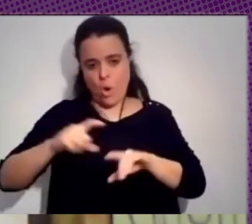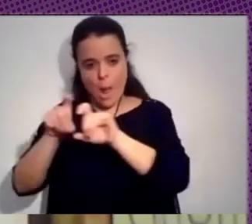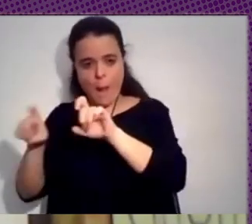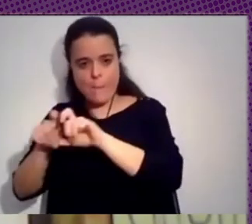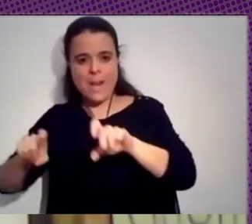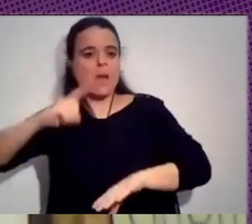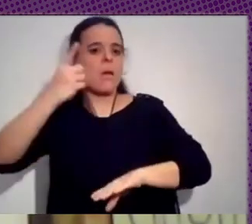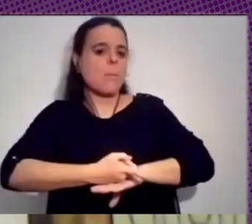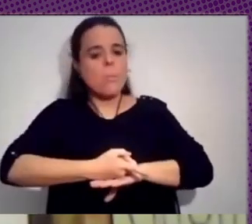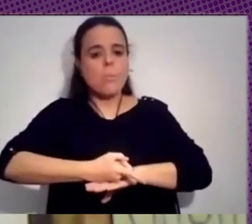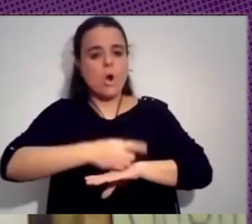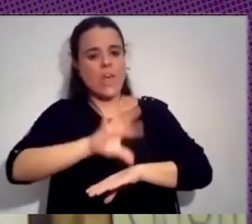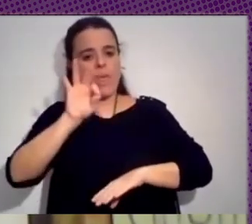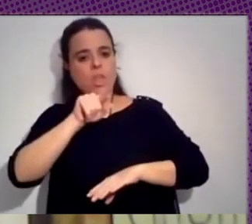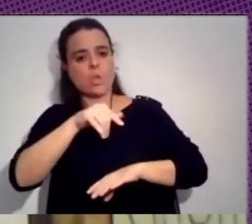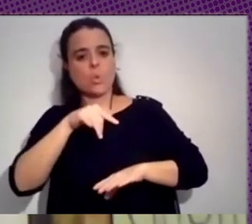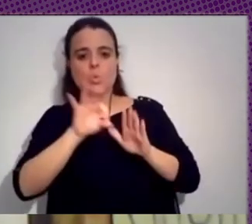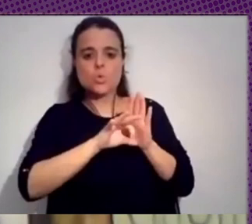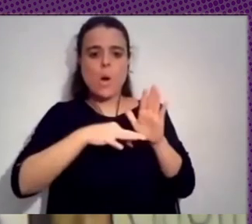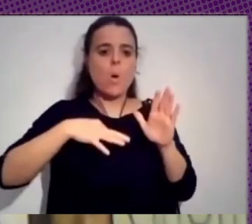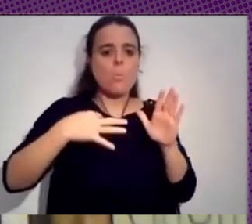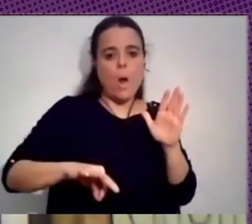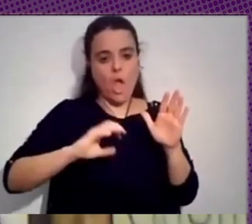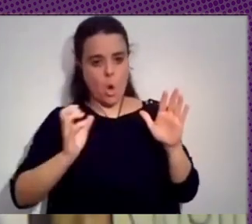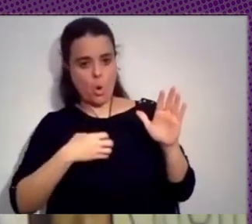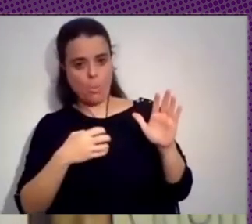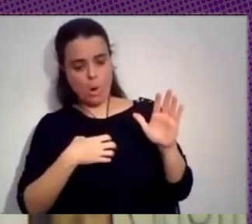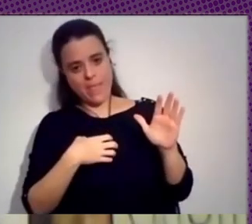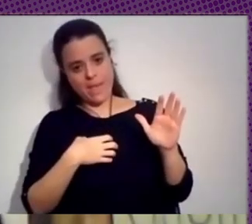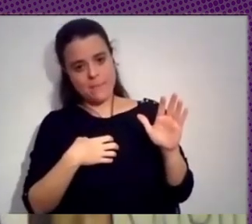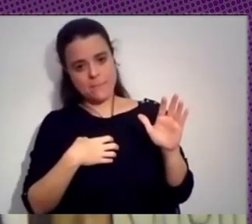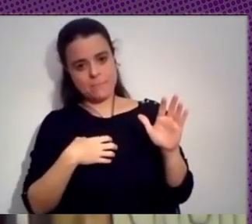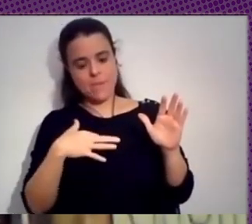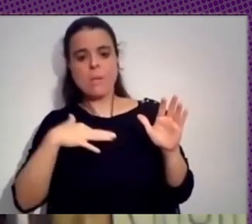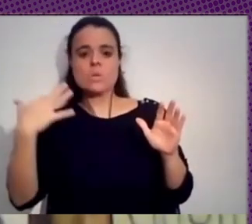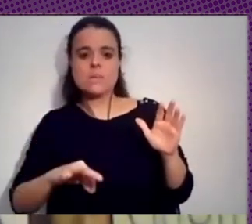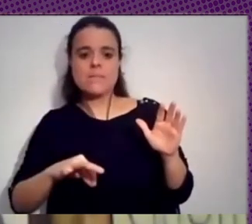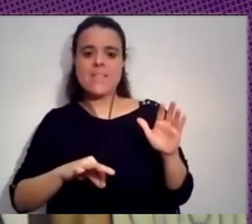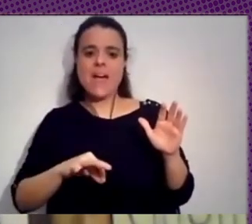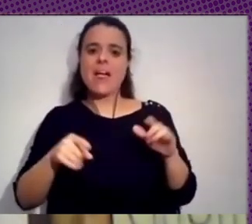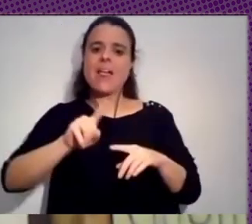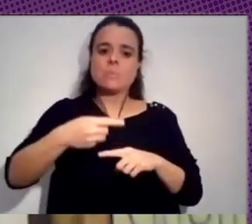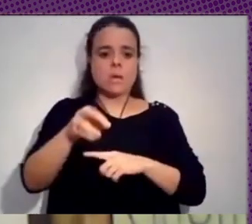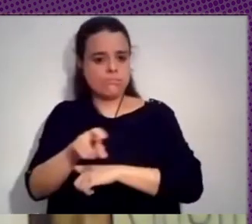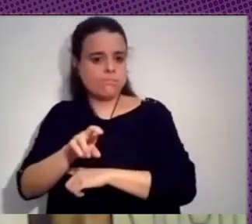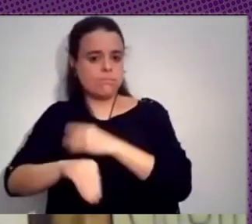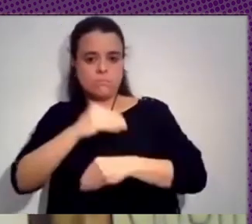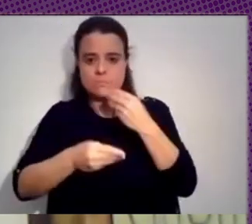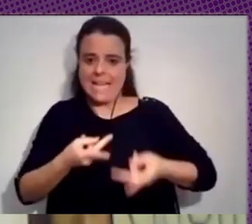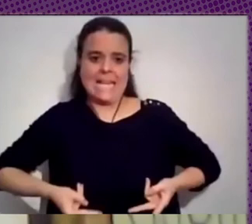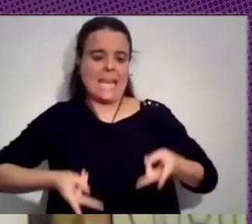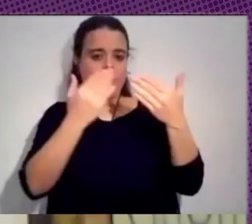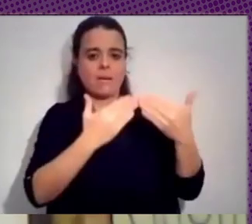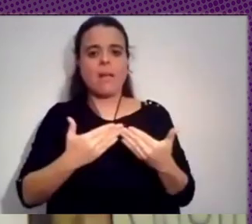puedes o no puedes hacer con el software con las posibilidades de reproducirlo de usarlo libremente de estudiar cómo está hecho digo las